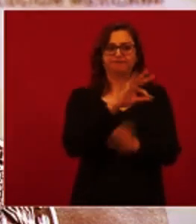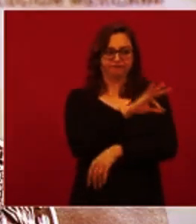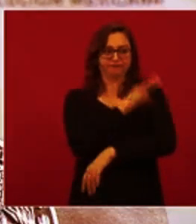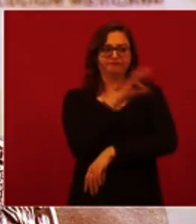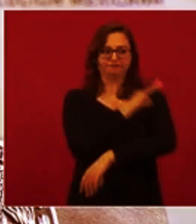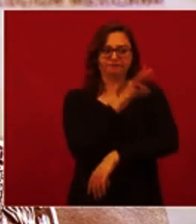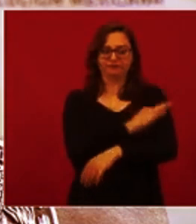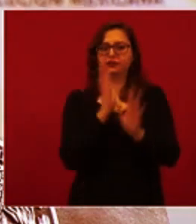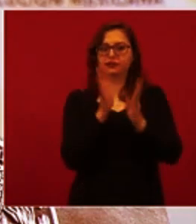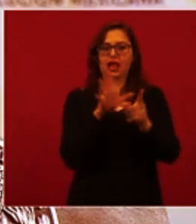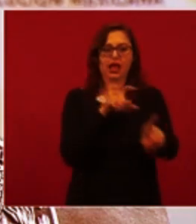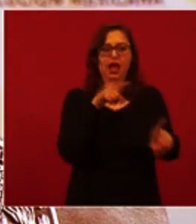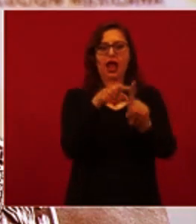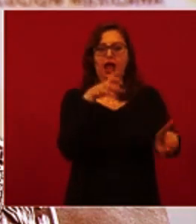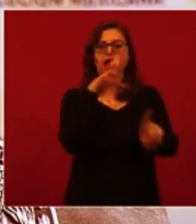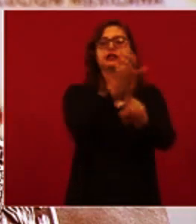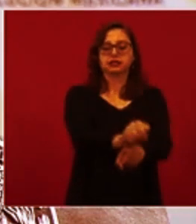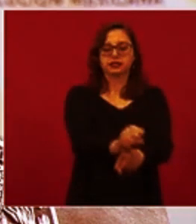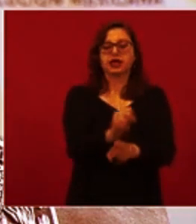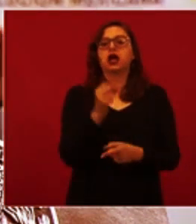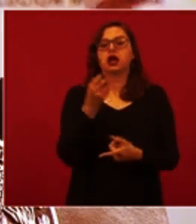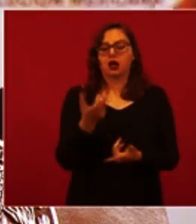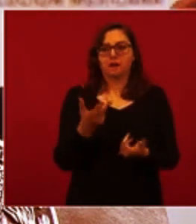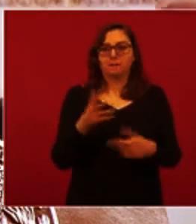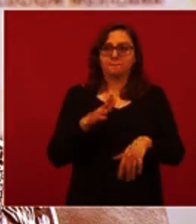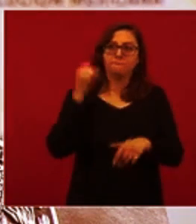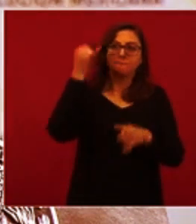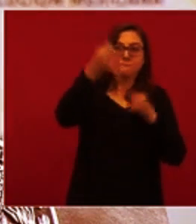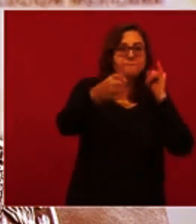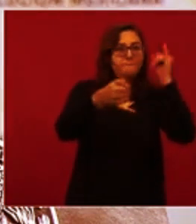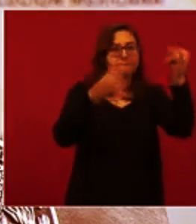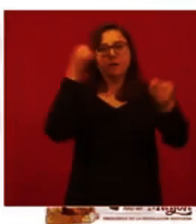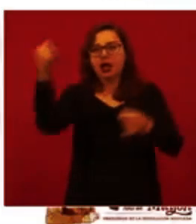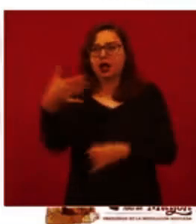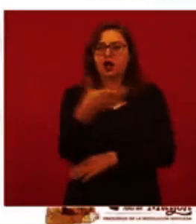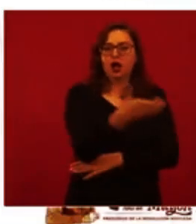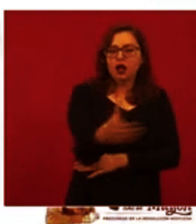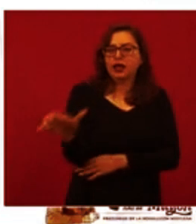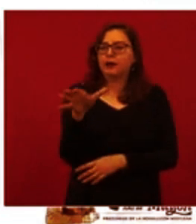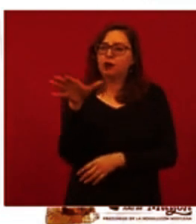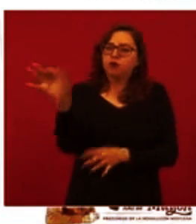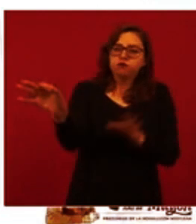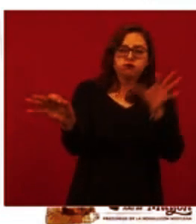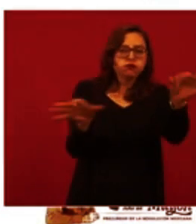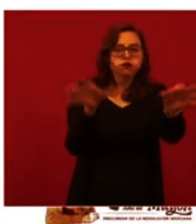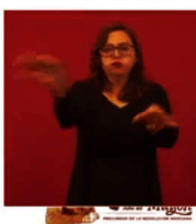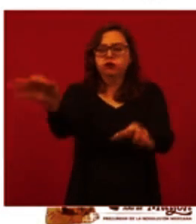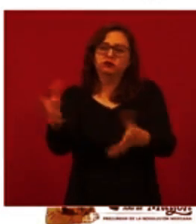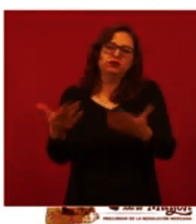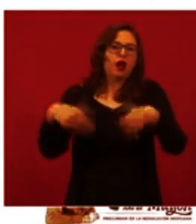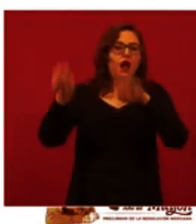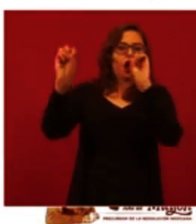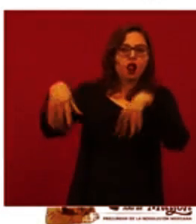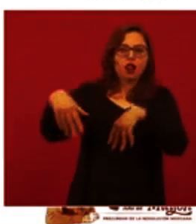han ido logrando su meta de vacunar a las poblaciones rurales dispersas, que nunca las vamos a dejar fuera, nunca